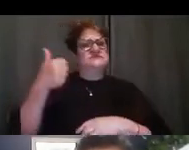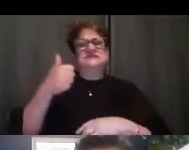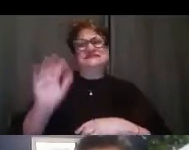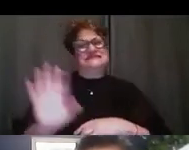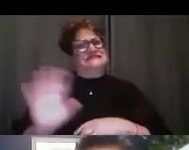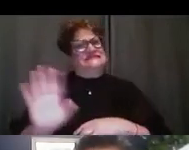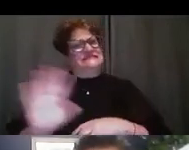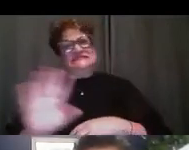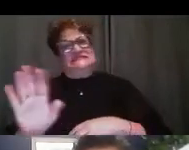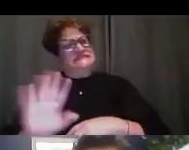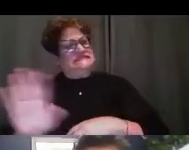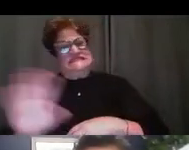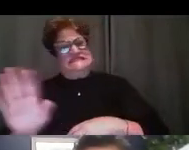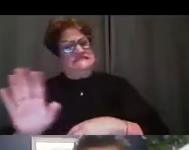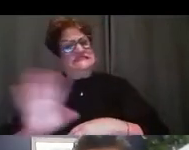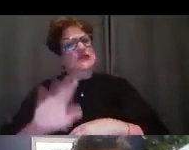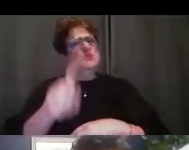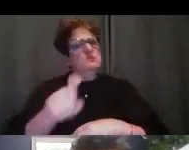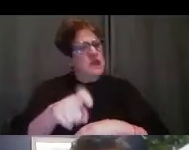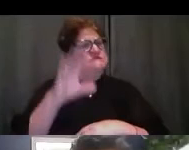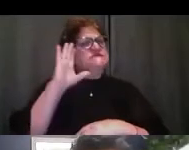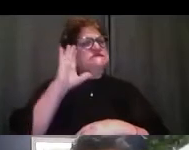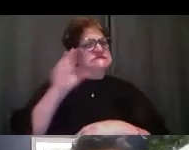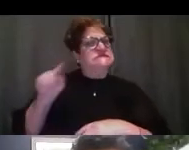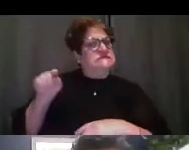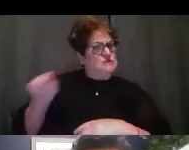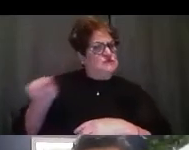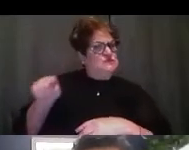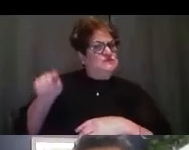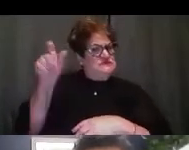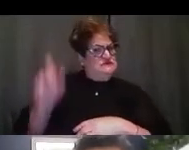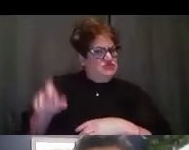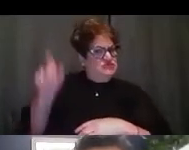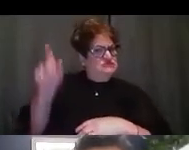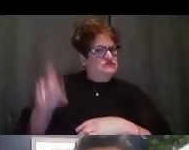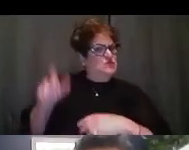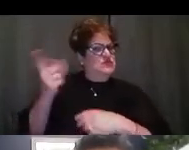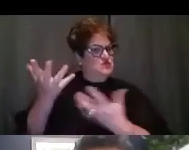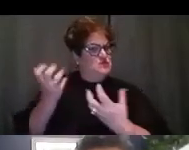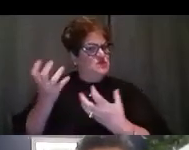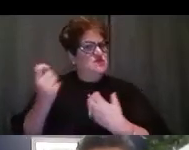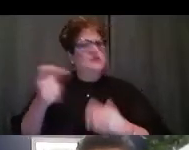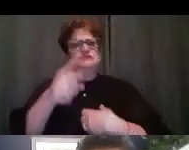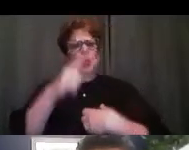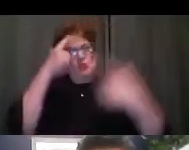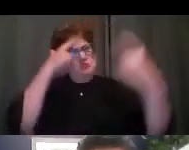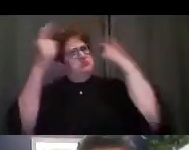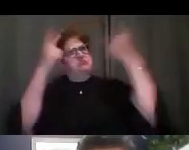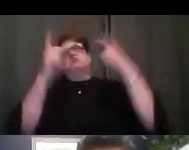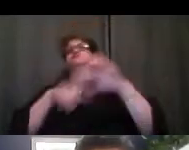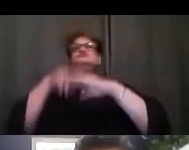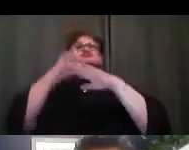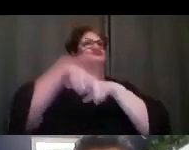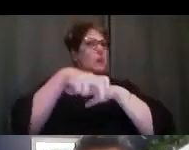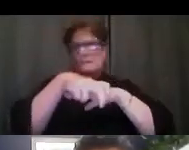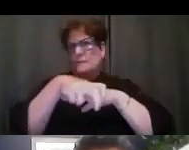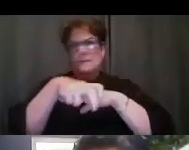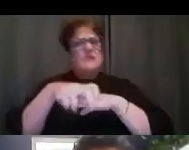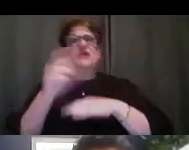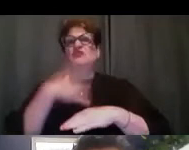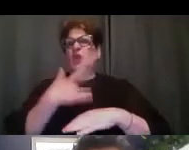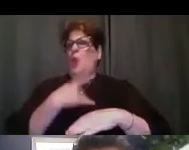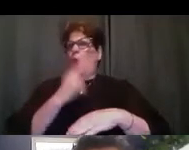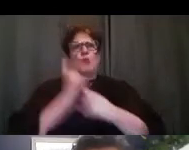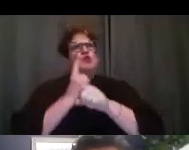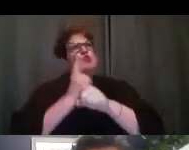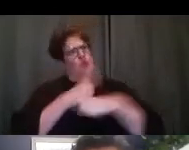los cuales yo había comunizado. Y ese momento yo escuché lo que la persona estaba pidiendo y no poner mi,